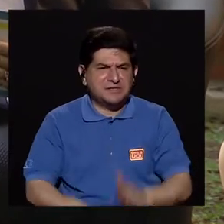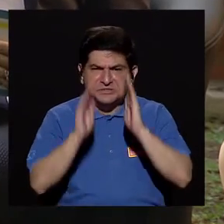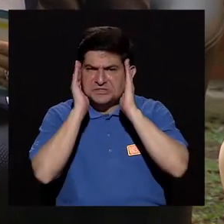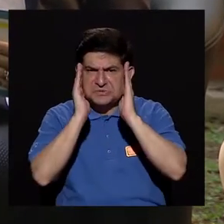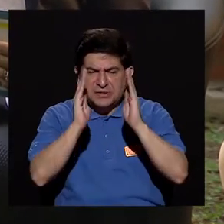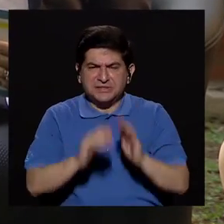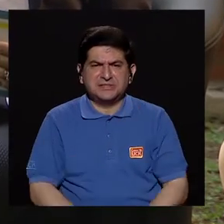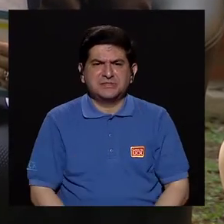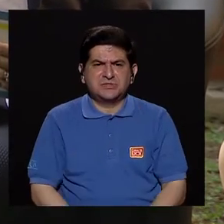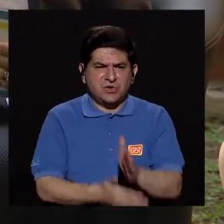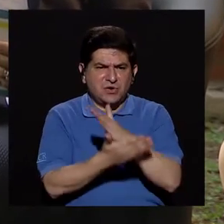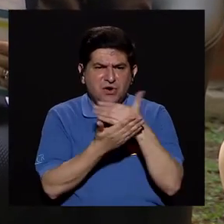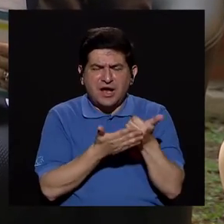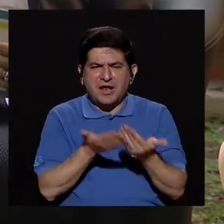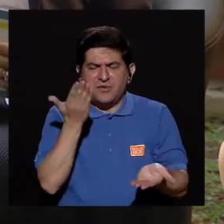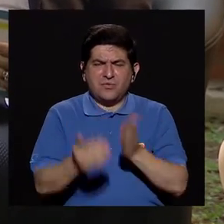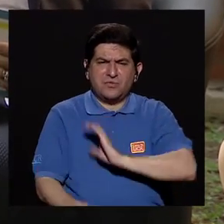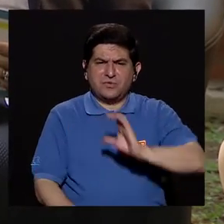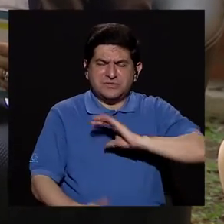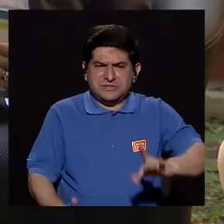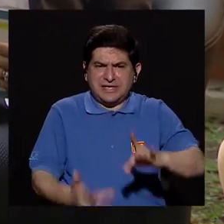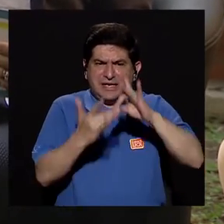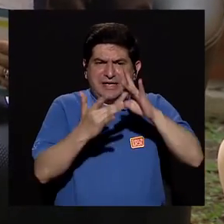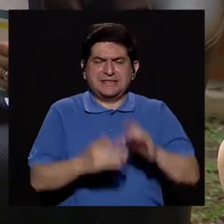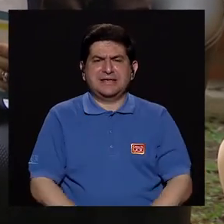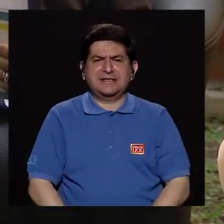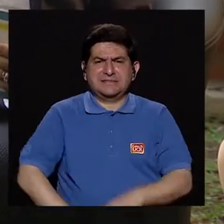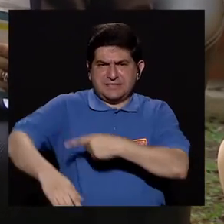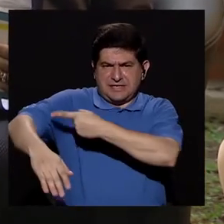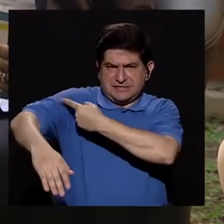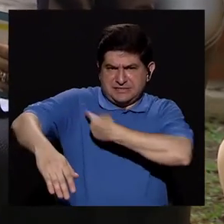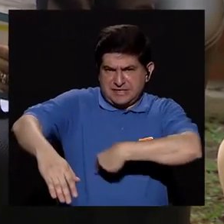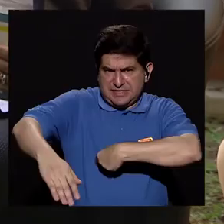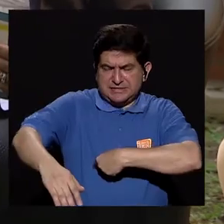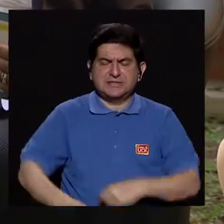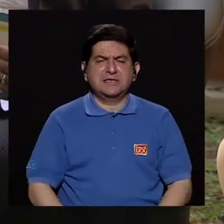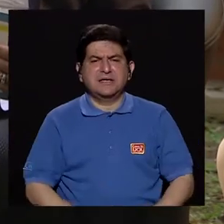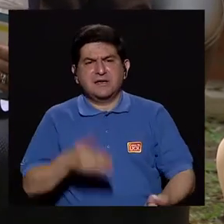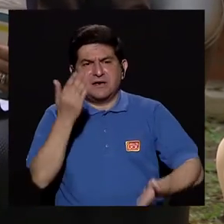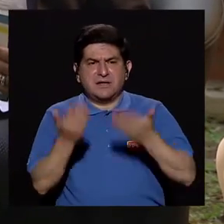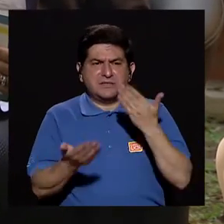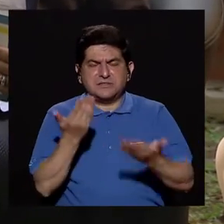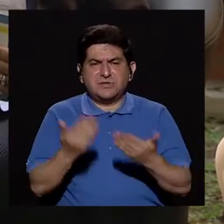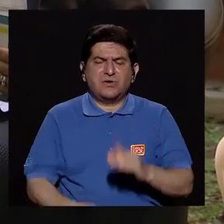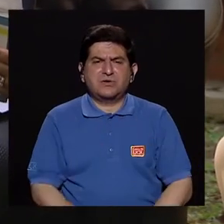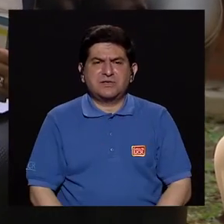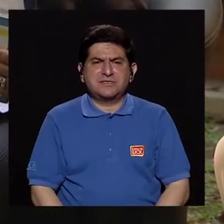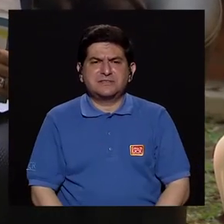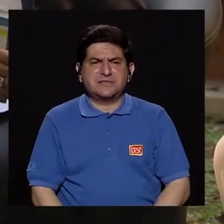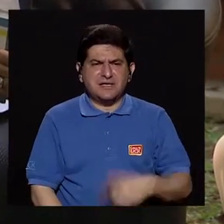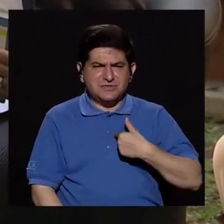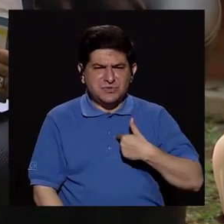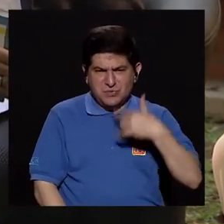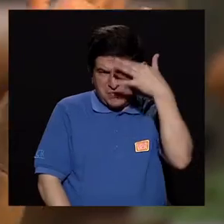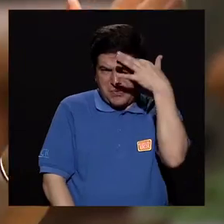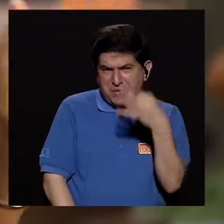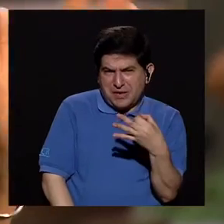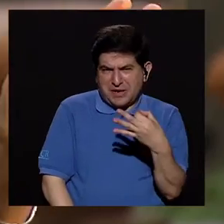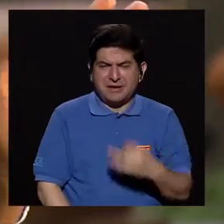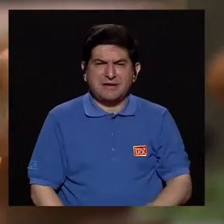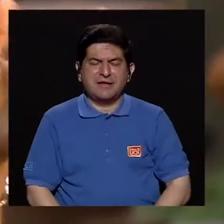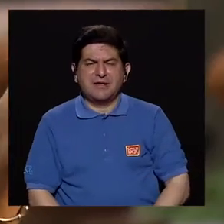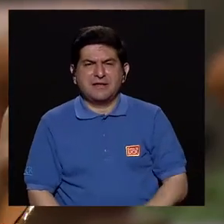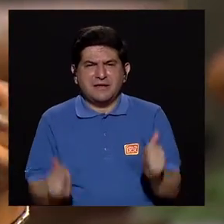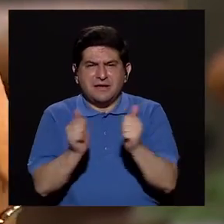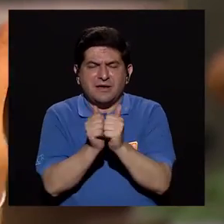no le prestamos atención, hay lunares tan particulares, ¿verdad? En las axilas, en la misma ropa podría ser fricción y uno podría aducir que...